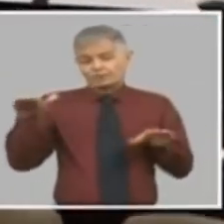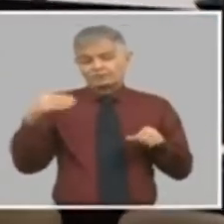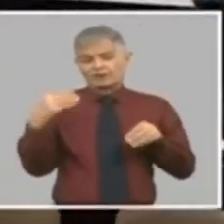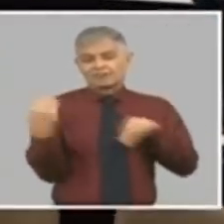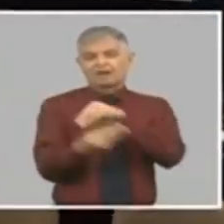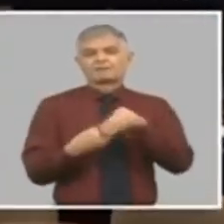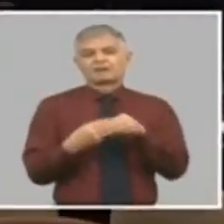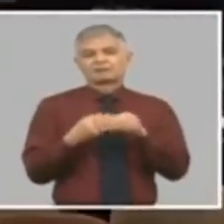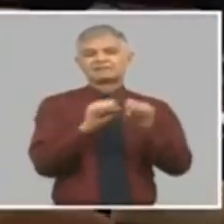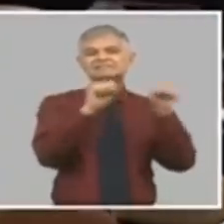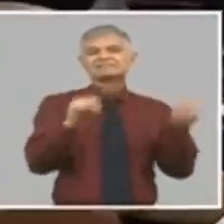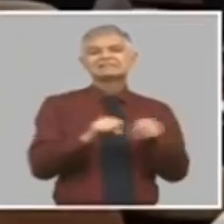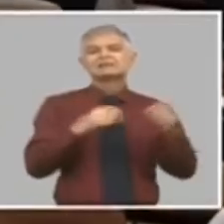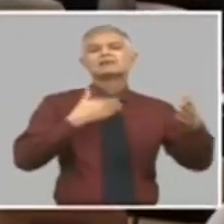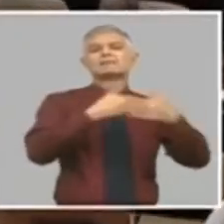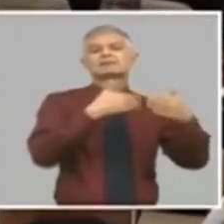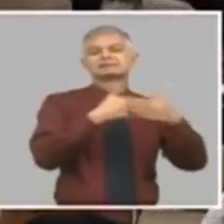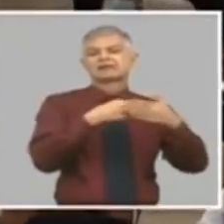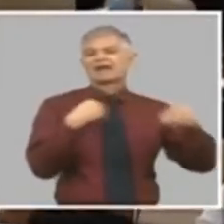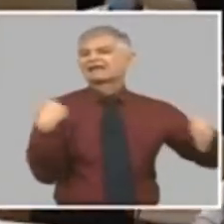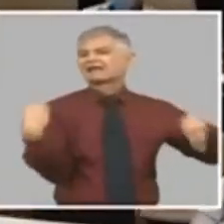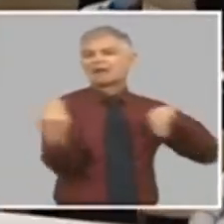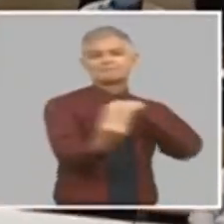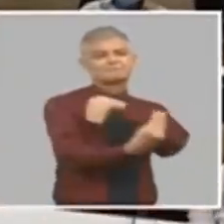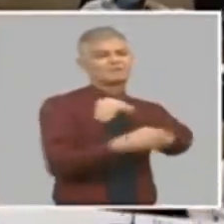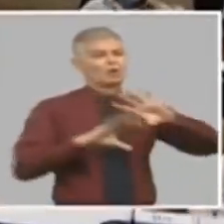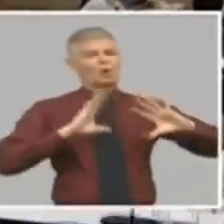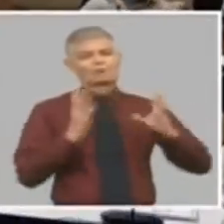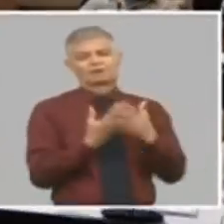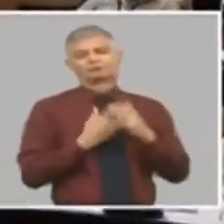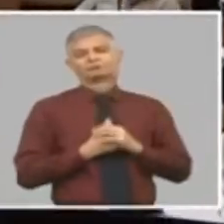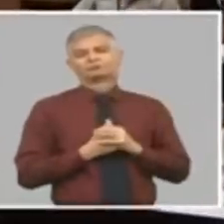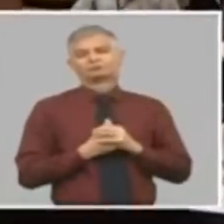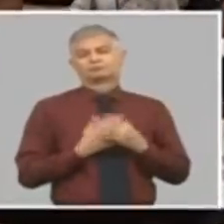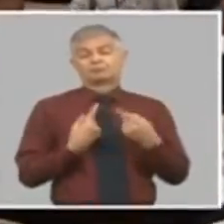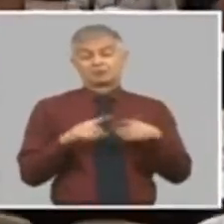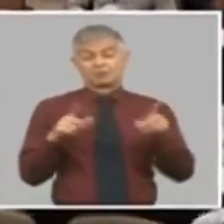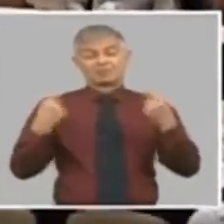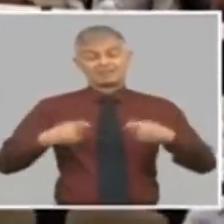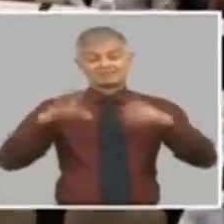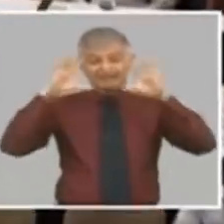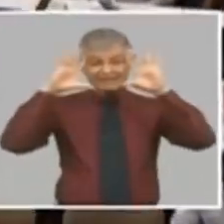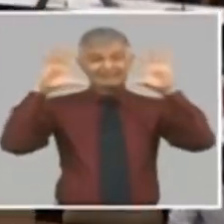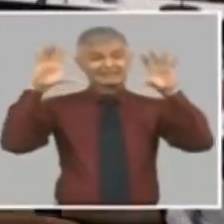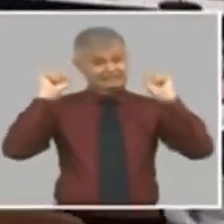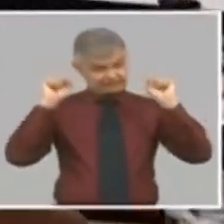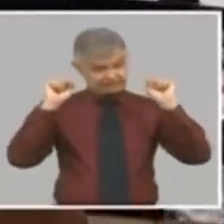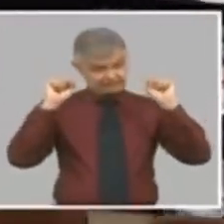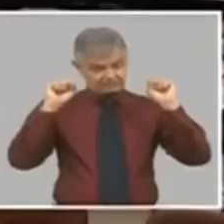empresarial cambian totalmente. Pero yo creo que tenemos que entender que hay un ajuste